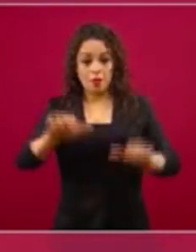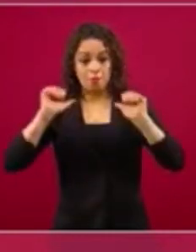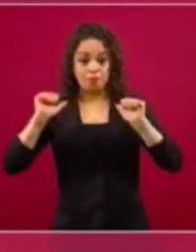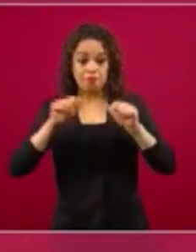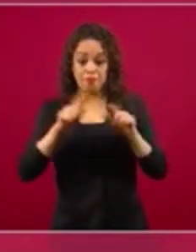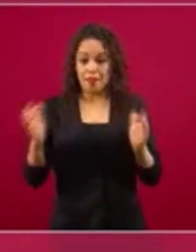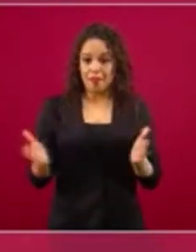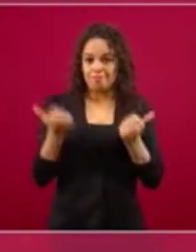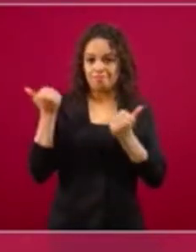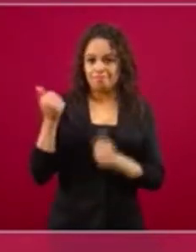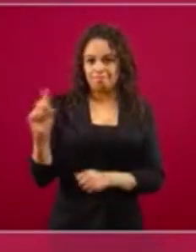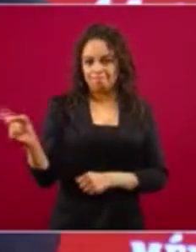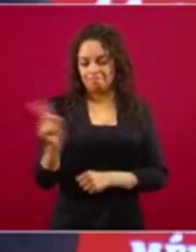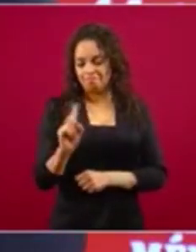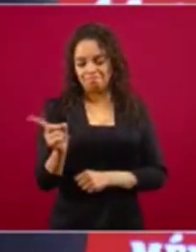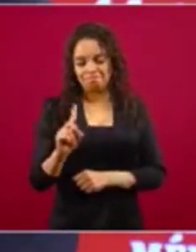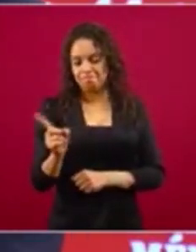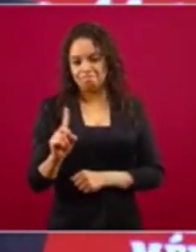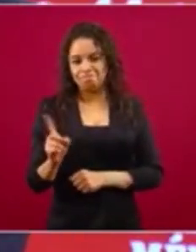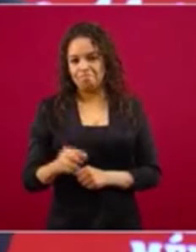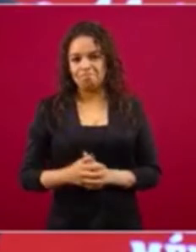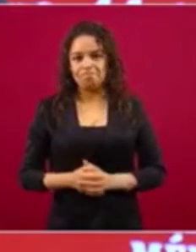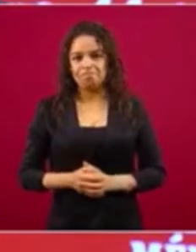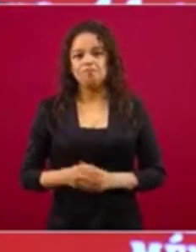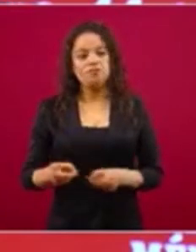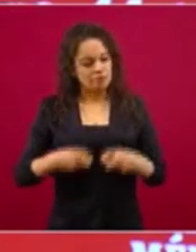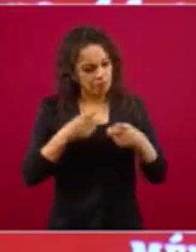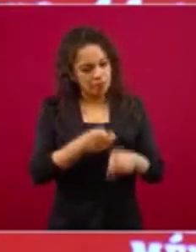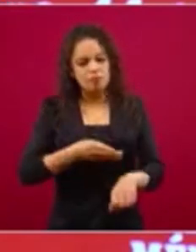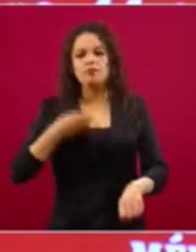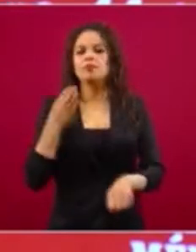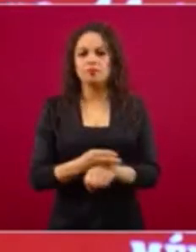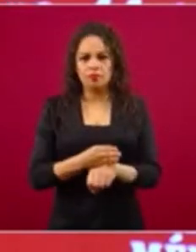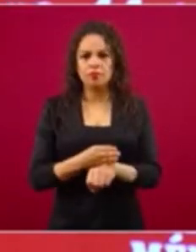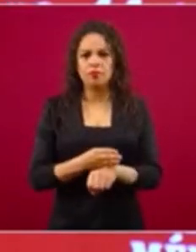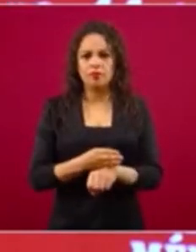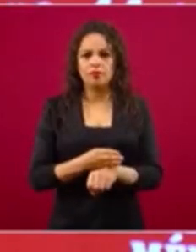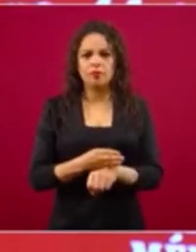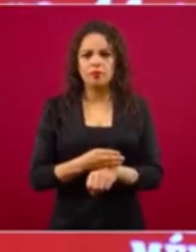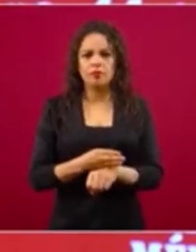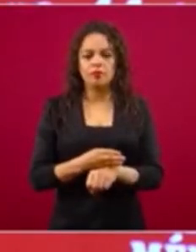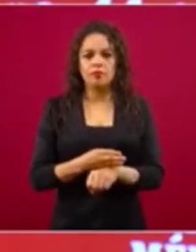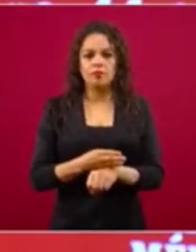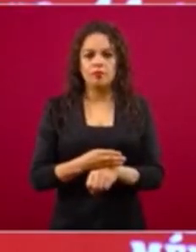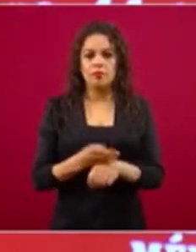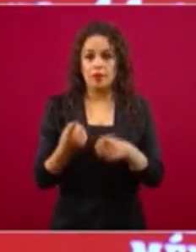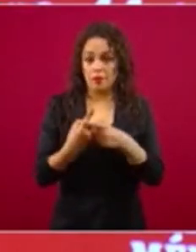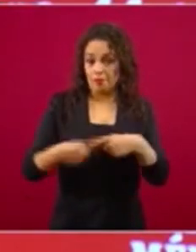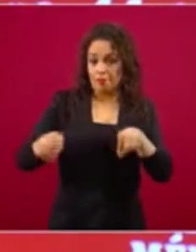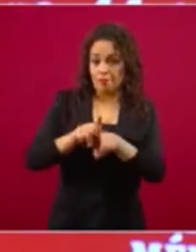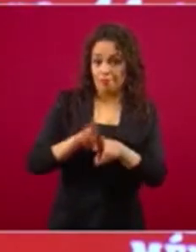No somos iguales a los gobiernos de antes.